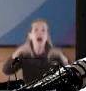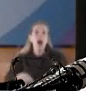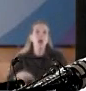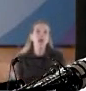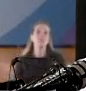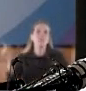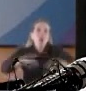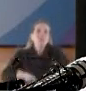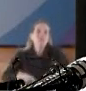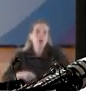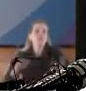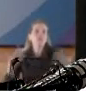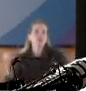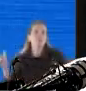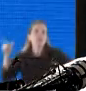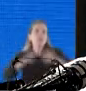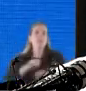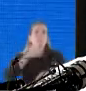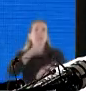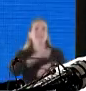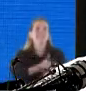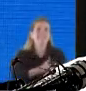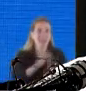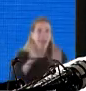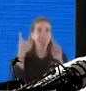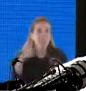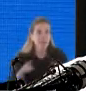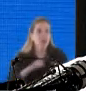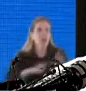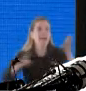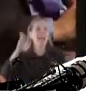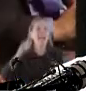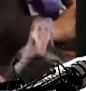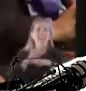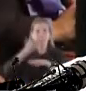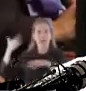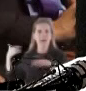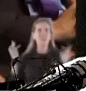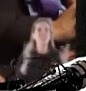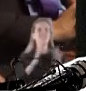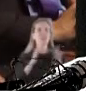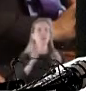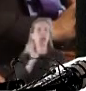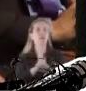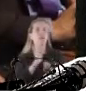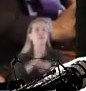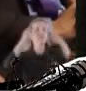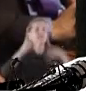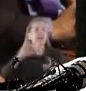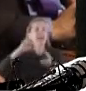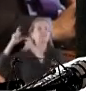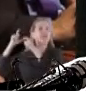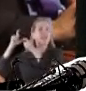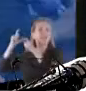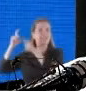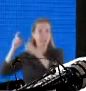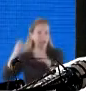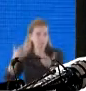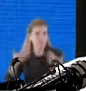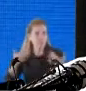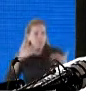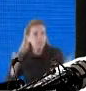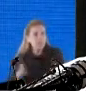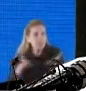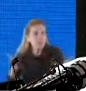planeta que ya hablábamos al inicio algunas cifras bien particulares más de 2.000 millones de personas hay que decir el 70%